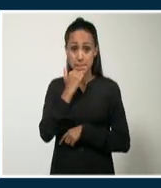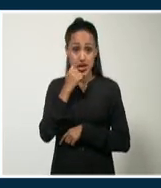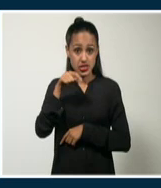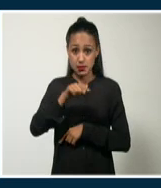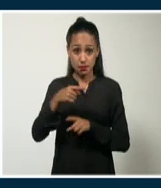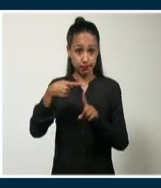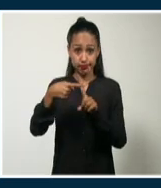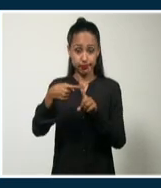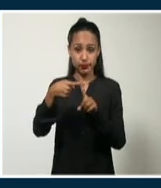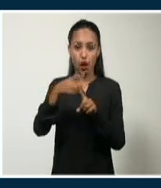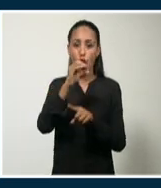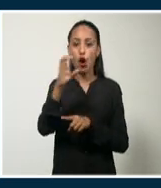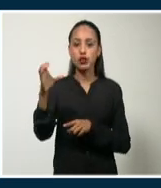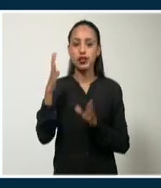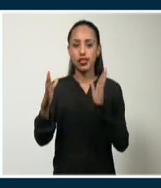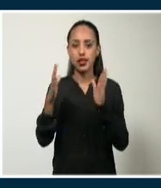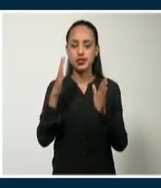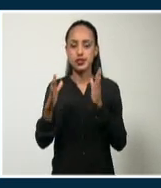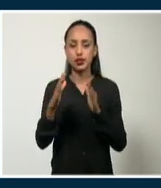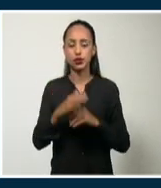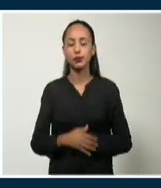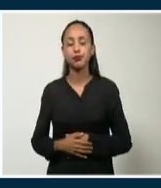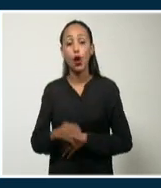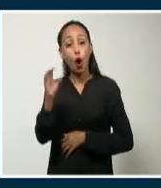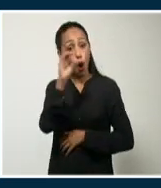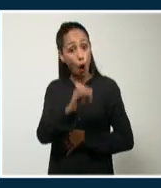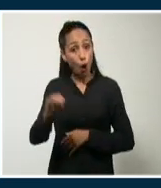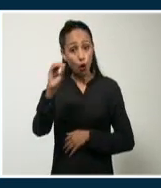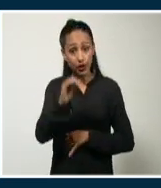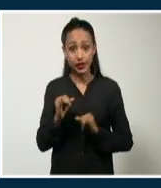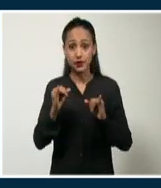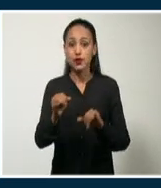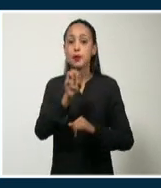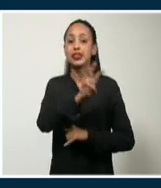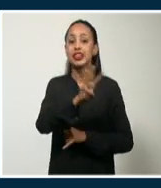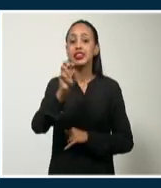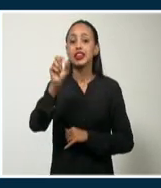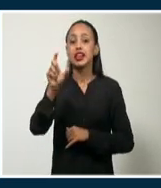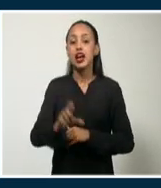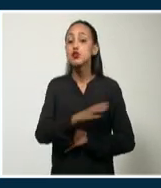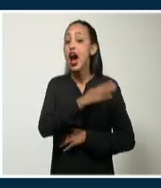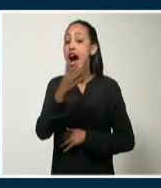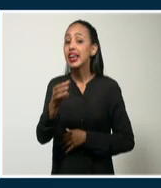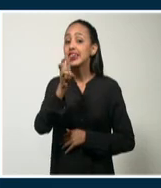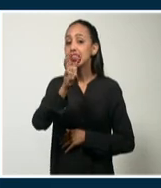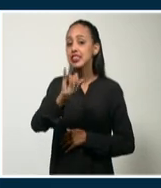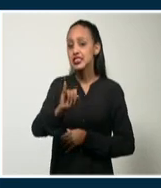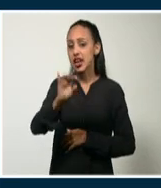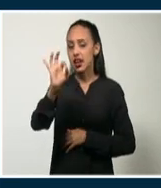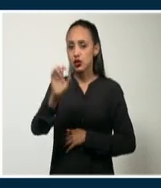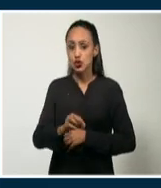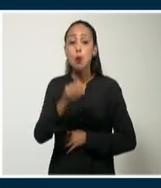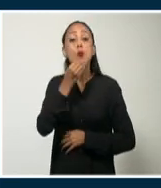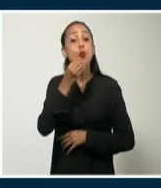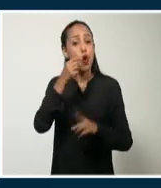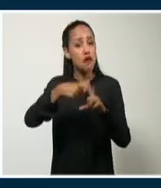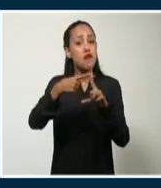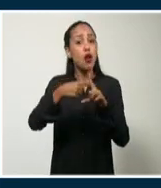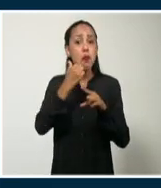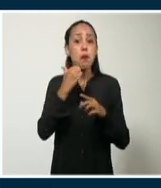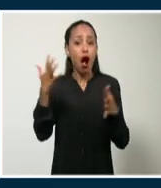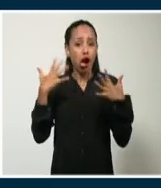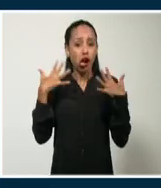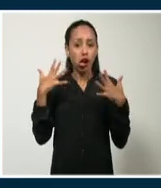el occidente y centro del país. En la región oriental estarán entre 33 y 36 grados Celsius. Pueden haber valores superiores